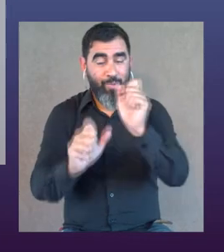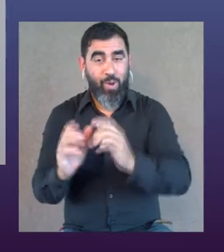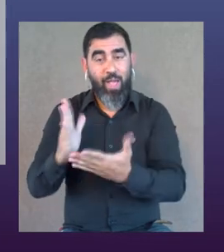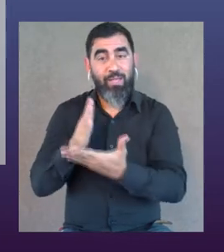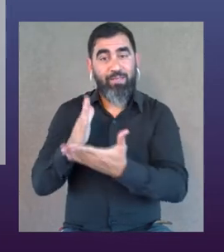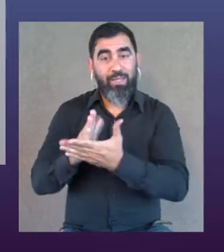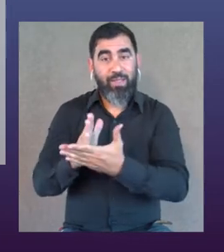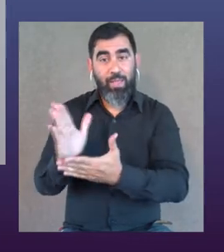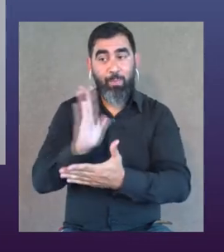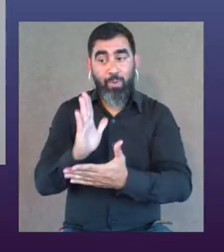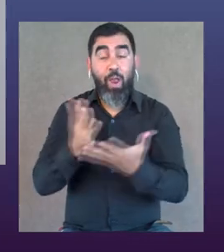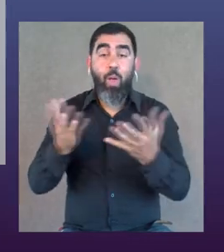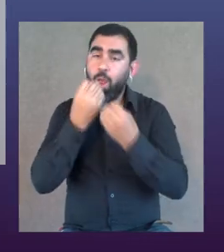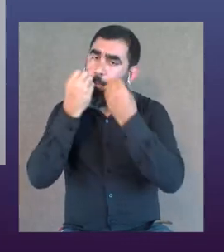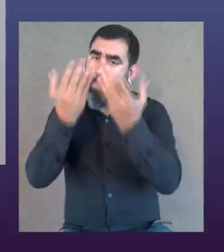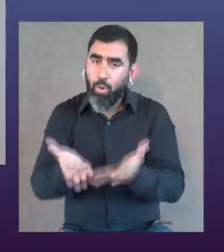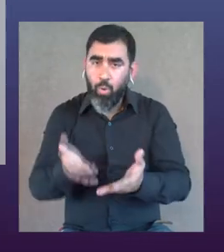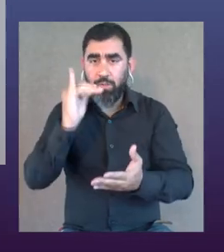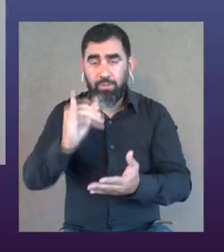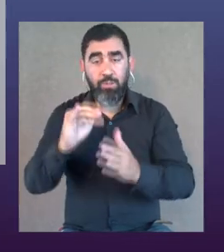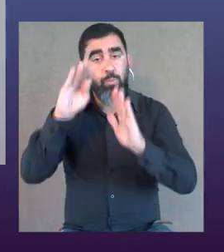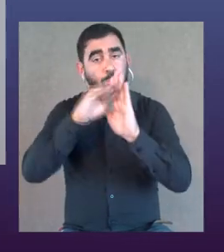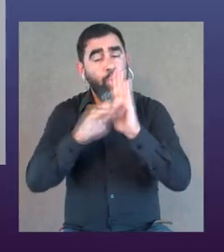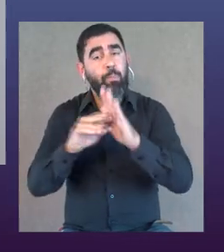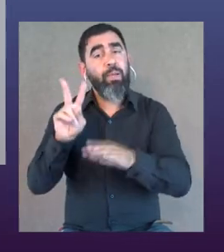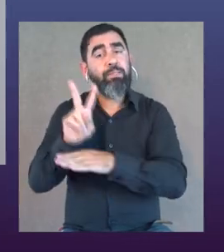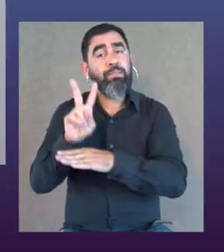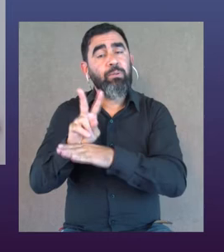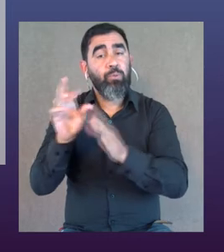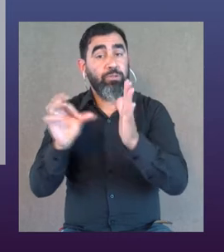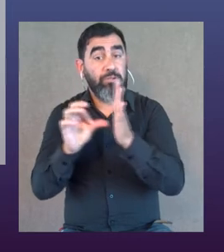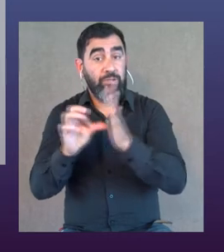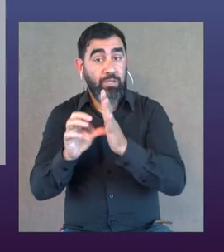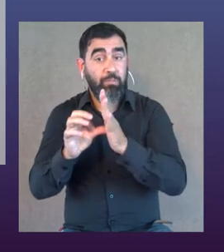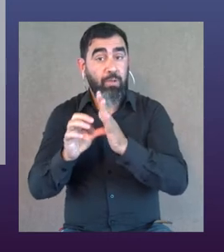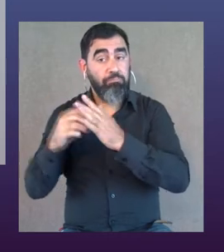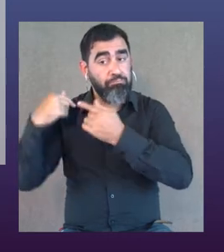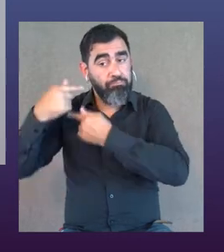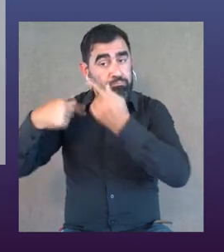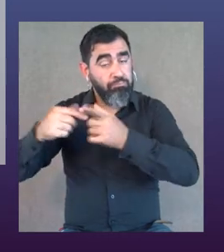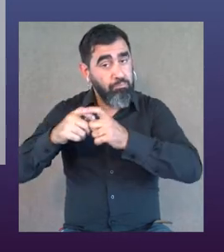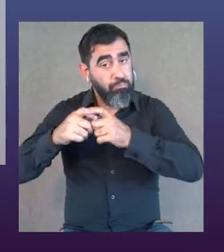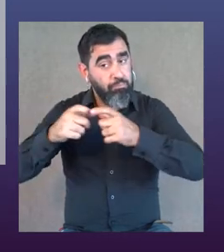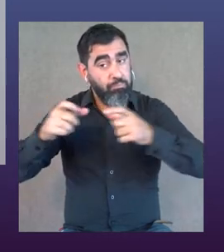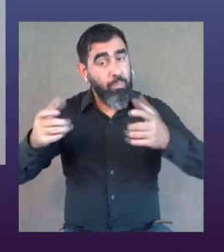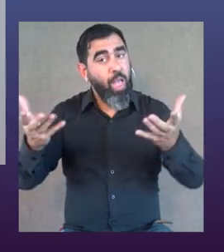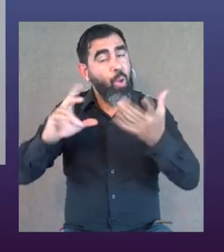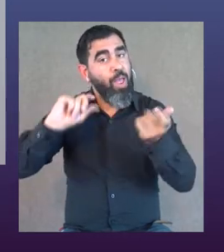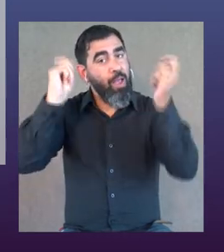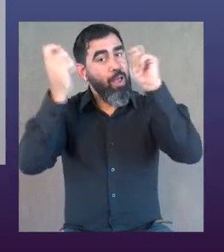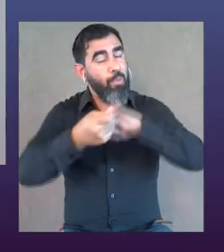acompañante. Y en eso también estábamos mejor con un programa de sistema de cuidados que venía